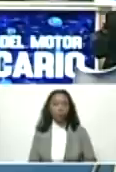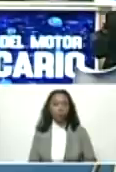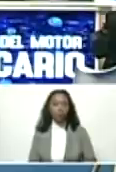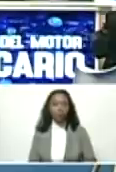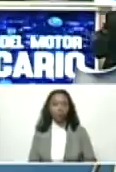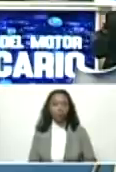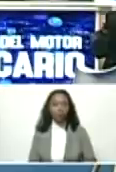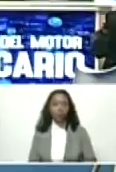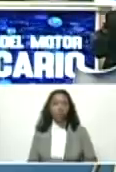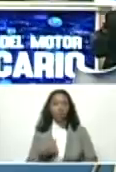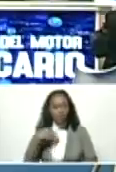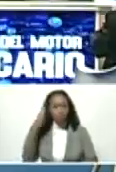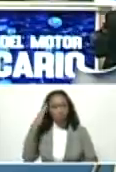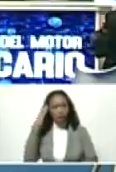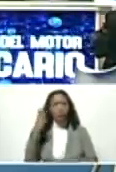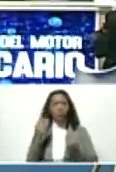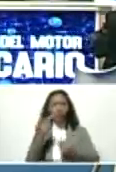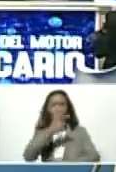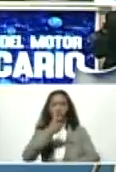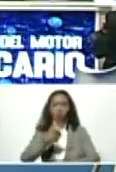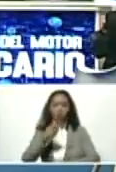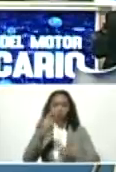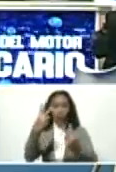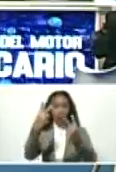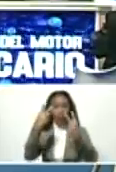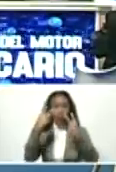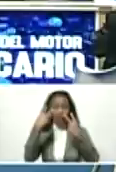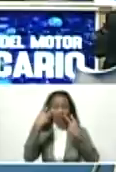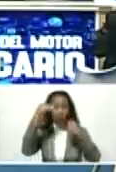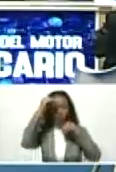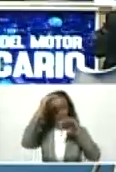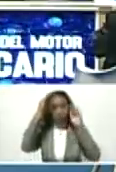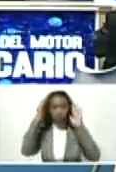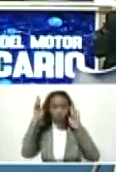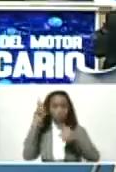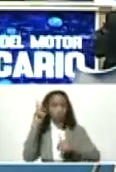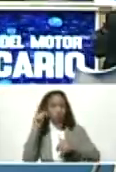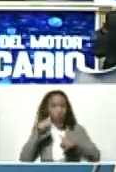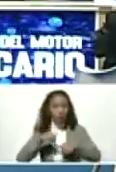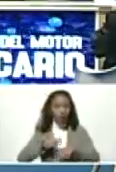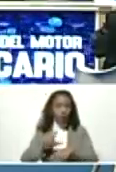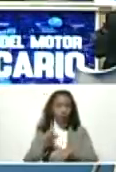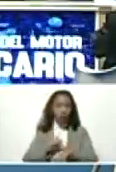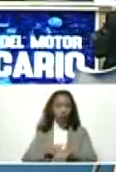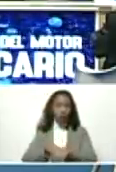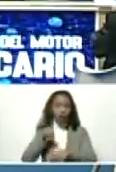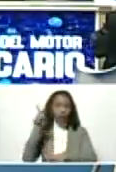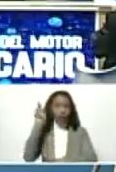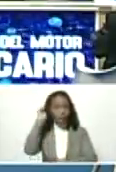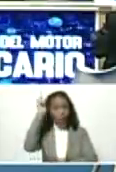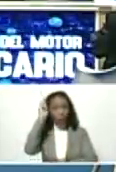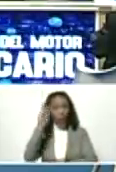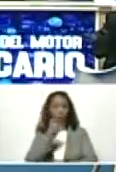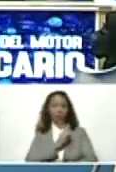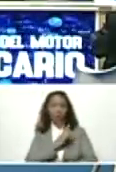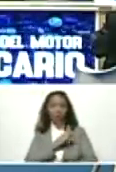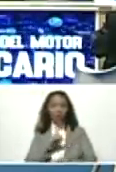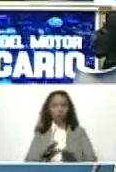y yo sé que muchos de los venezolanos que me están escuchando a esta hora en Lima en Chile